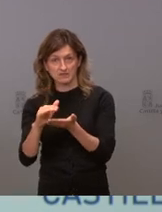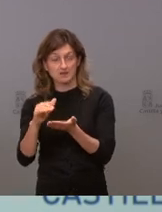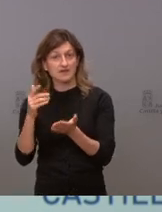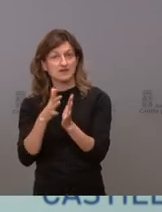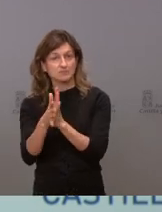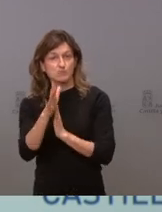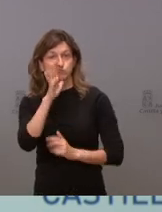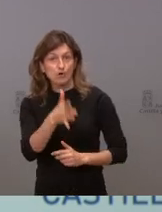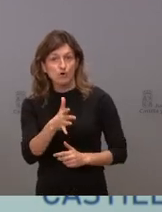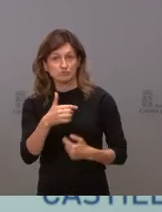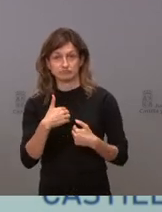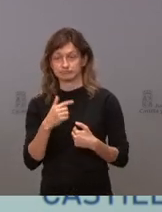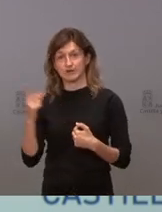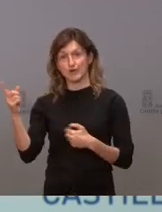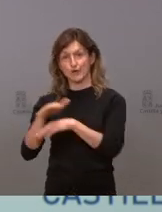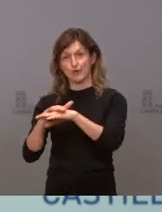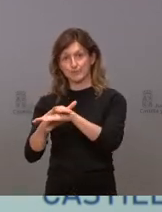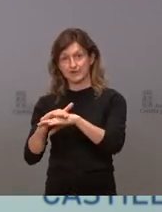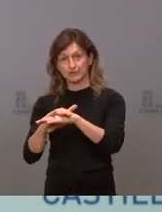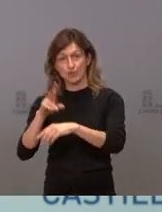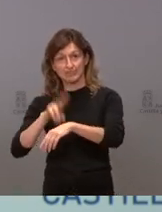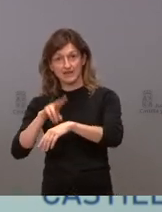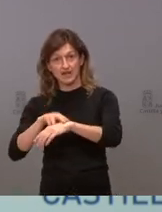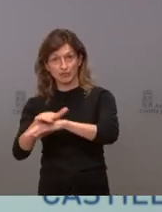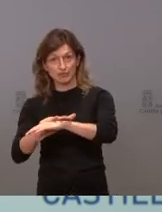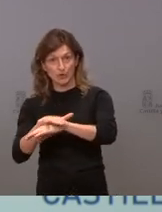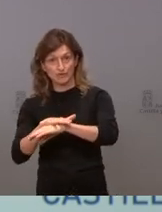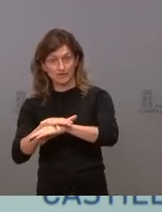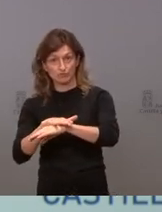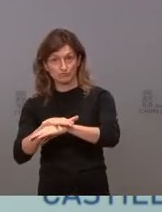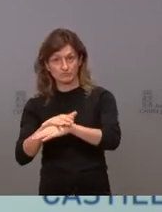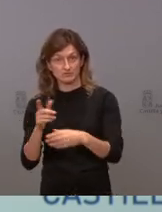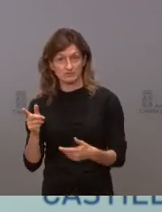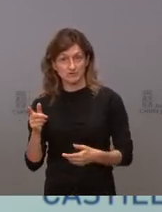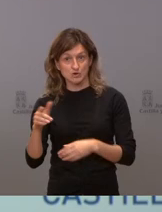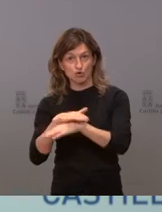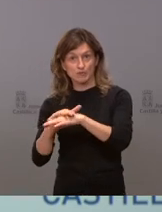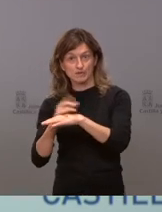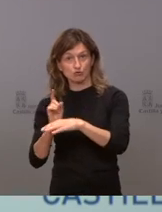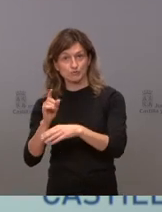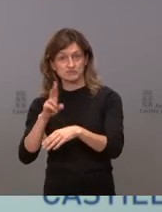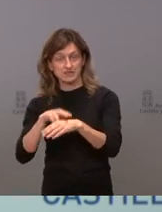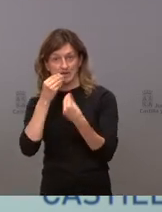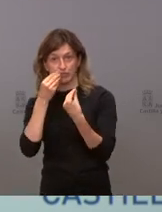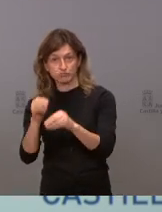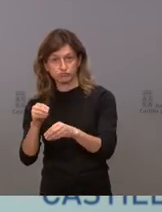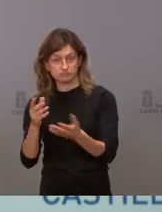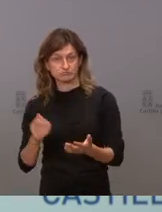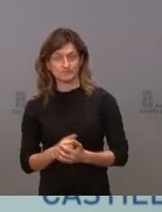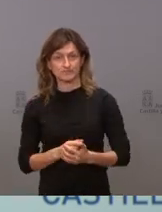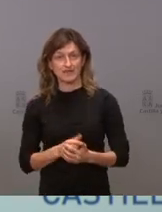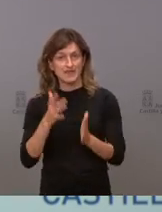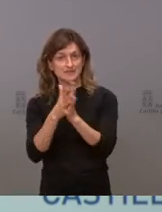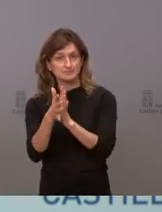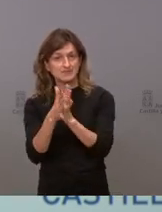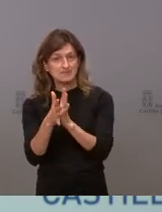que dar las explicaciones es el gobierno. El delegado del gobierno si no las da el gobierno que para eso sí que está el delegado del gobierno. Tiene que